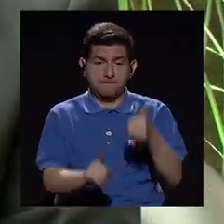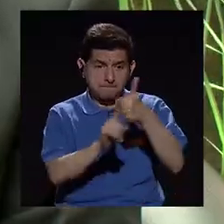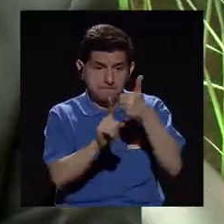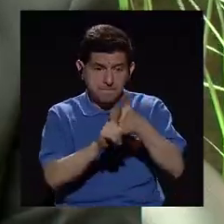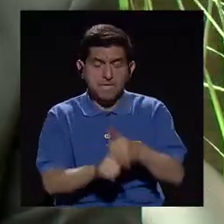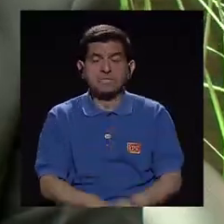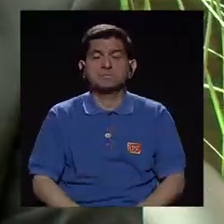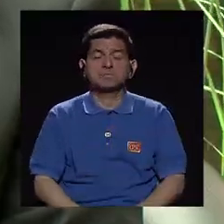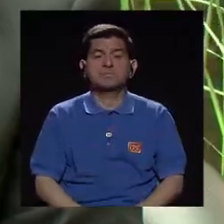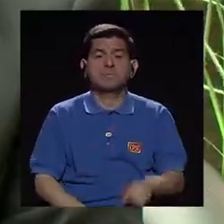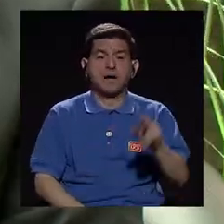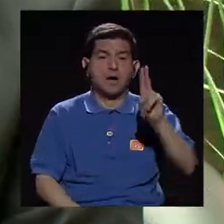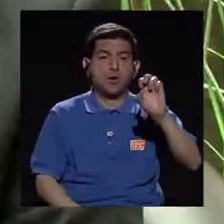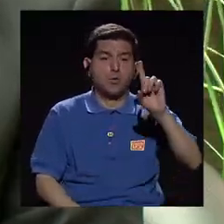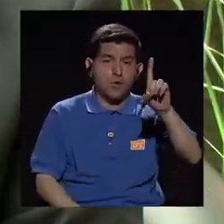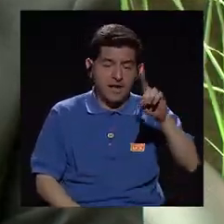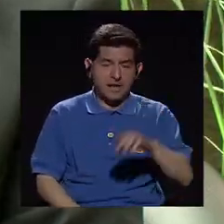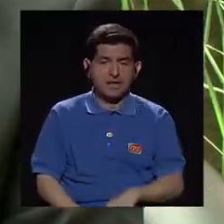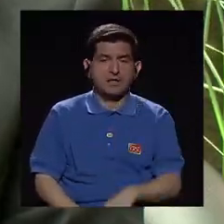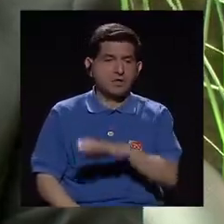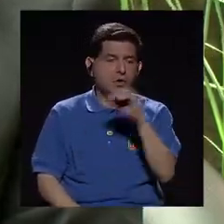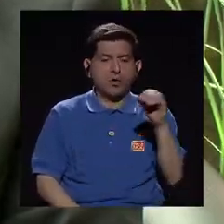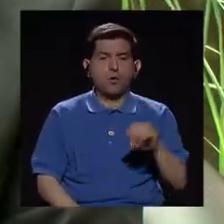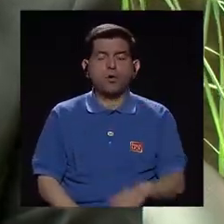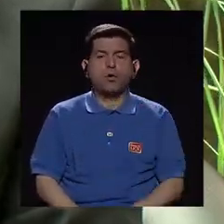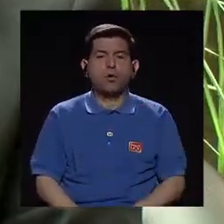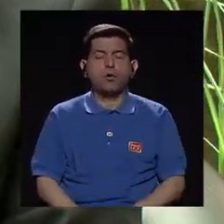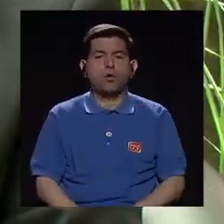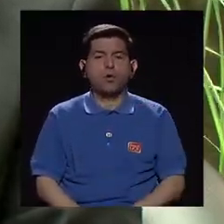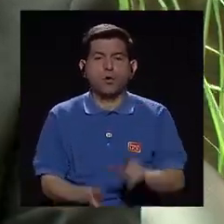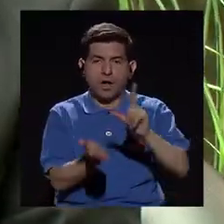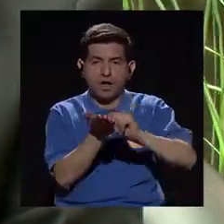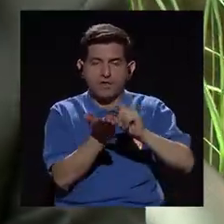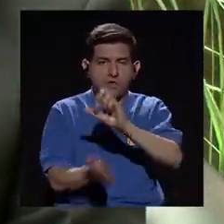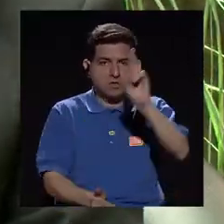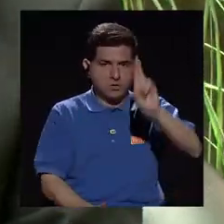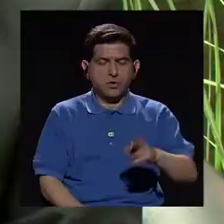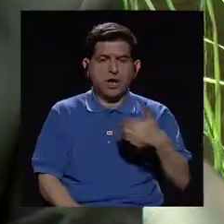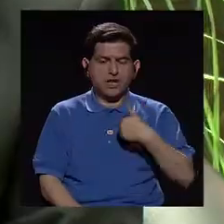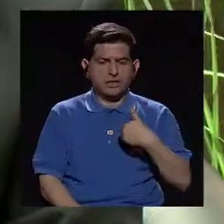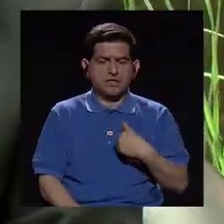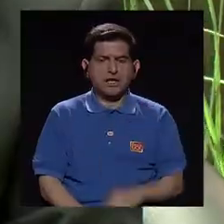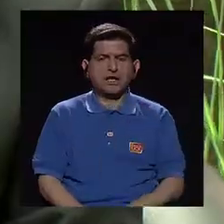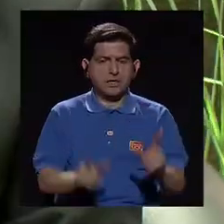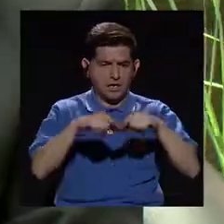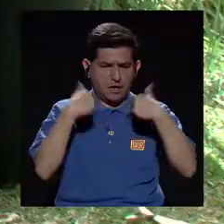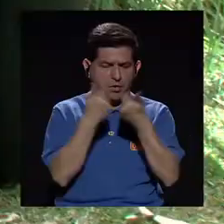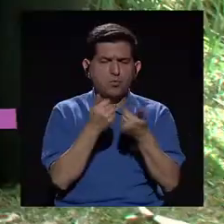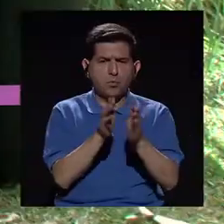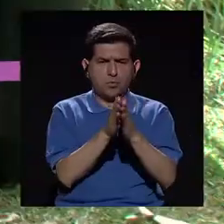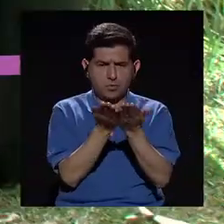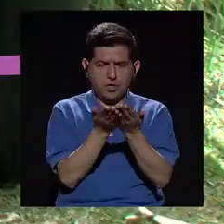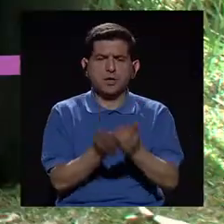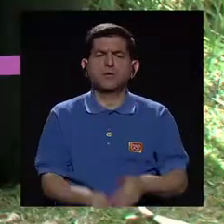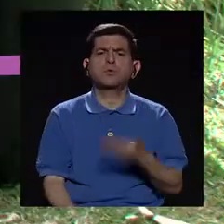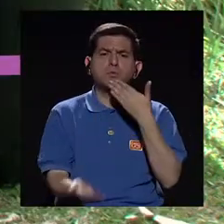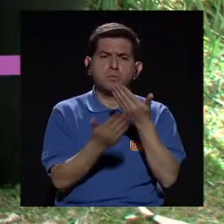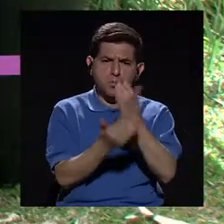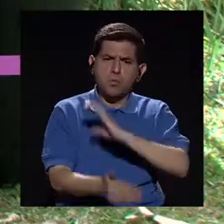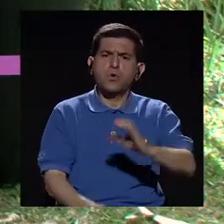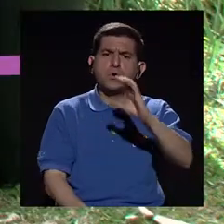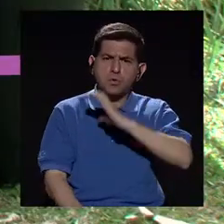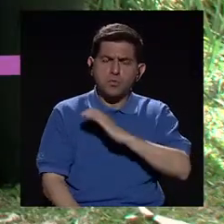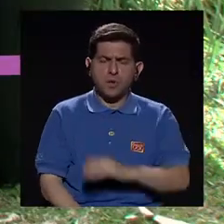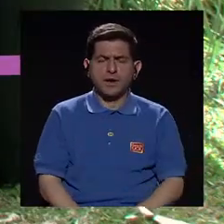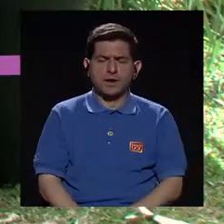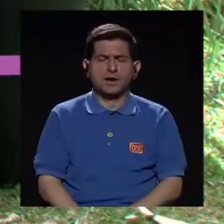misma editorial de la Universidad Estatal a la Distancia o la editorial Costa Rica tienen colecciones de libros de alta calidad. El caso